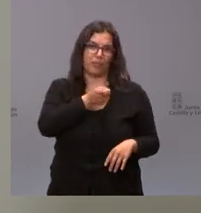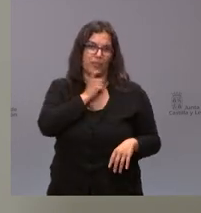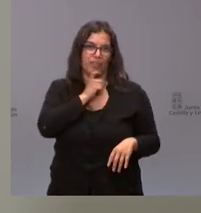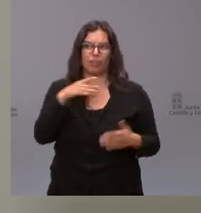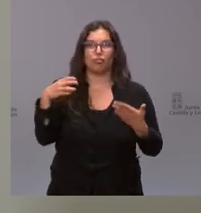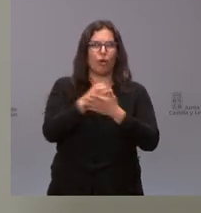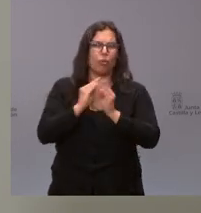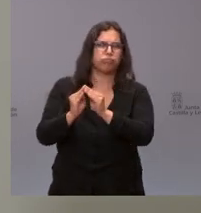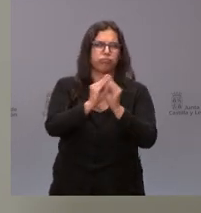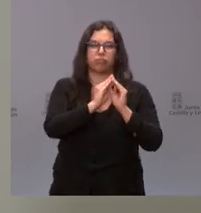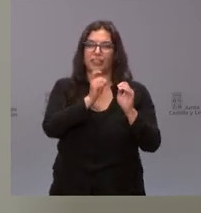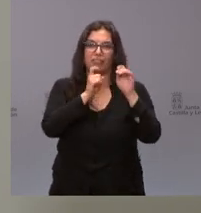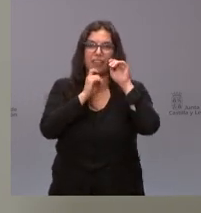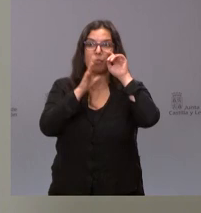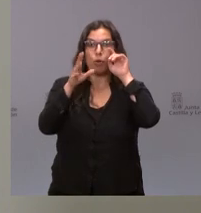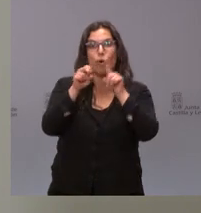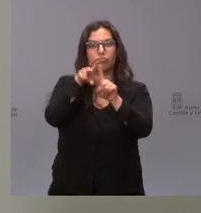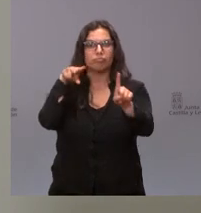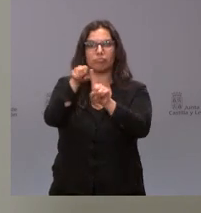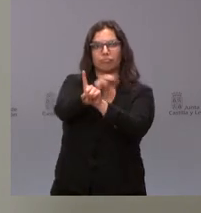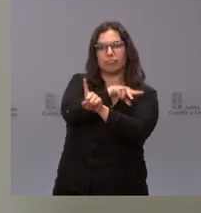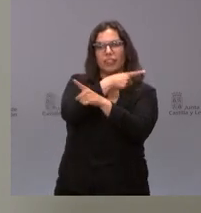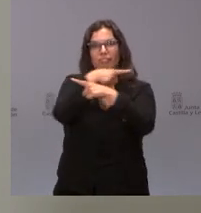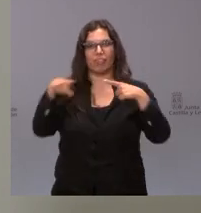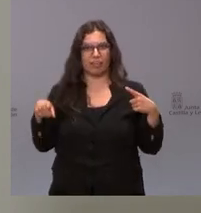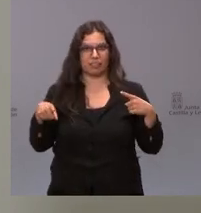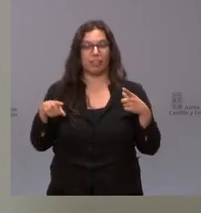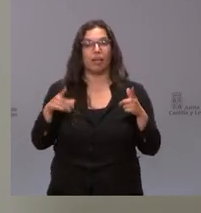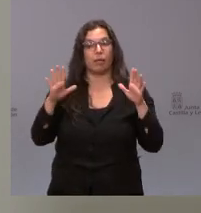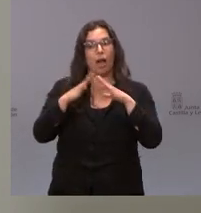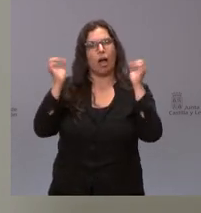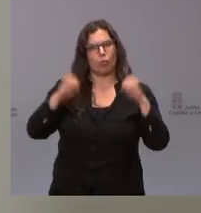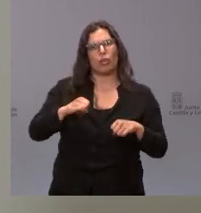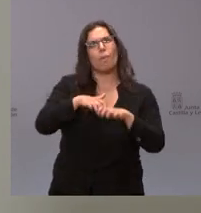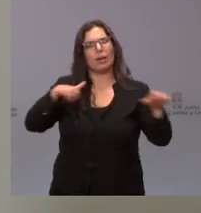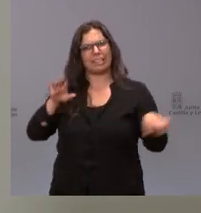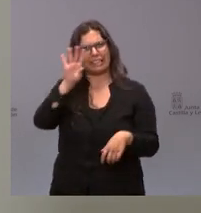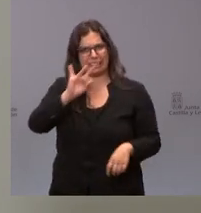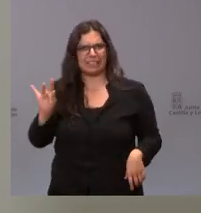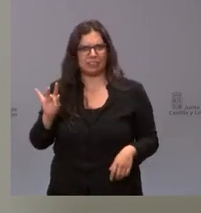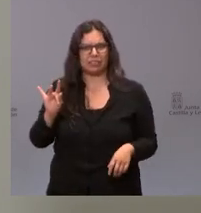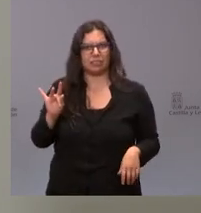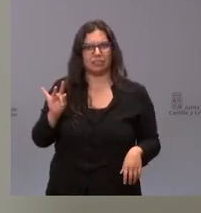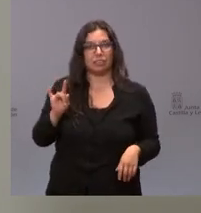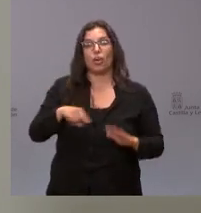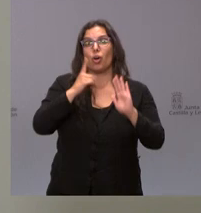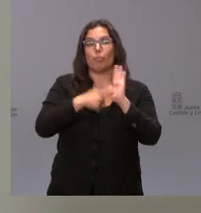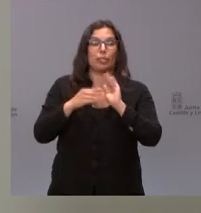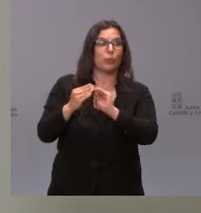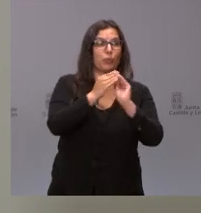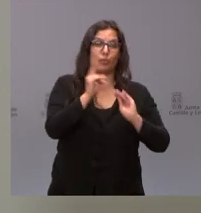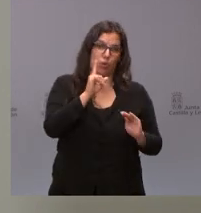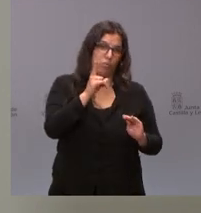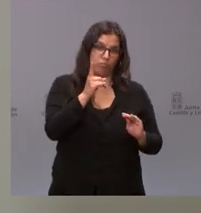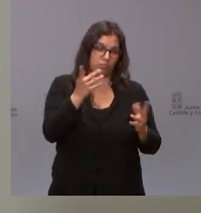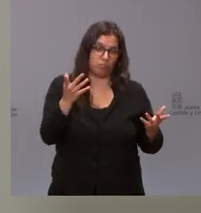ellos porque a veces pues tienen visiones diferentes de la realidad sí que es un acuerdo amplio es verdad que no es un acuerdo completo como usted dice